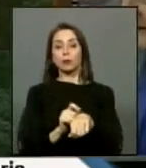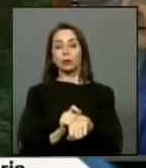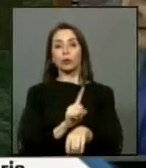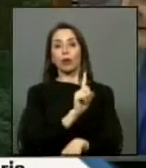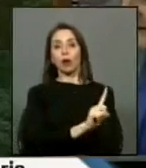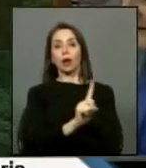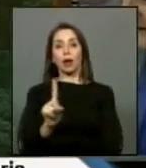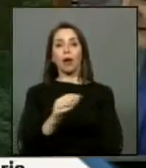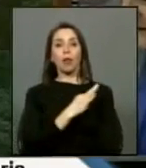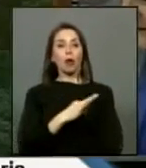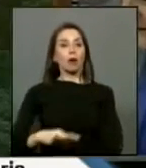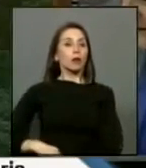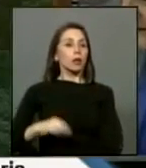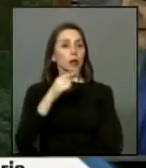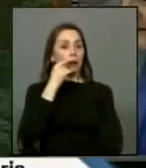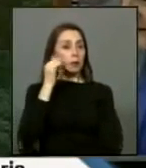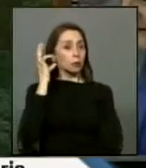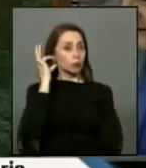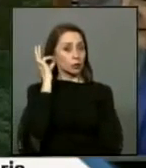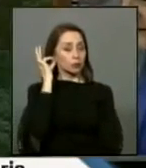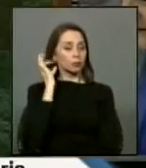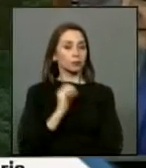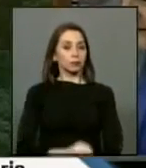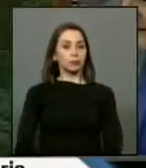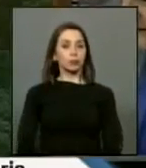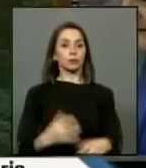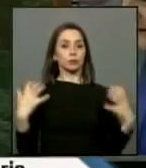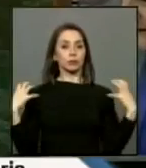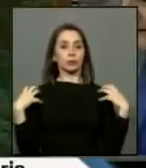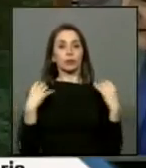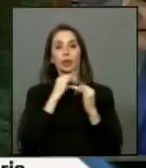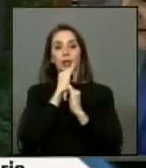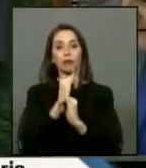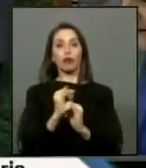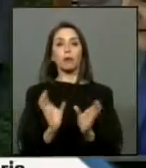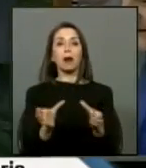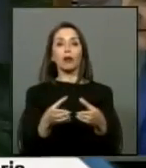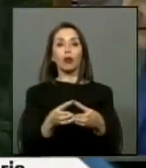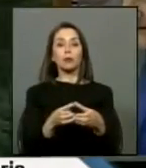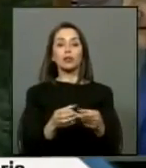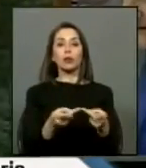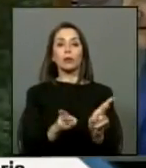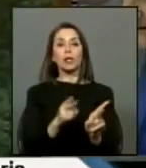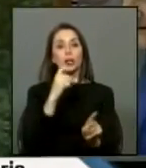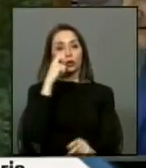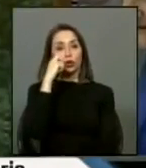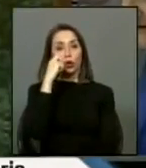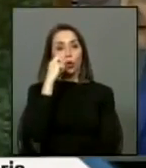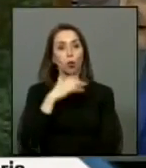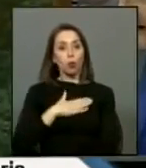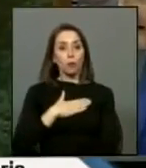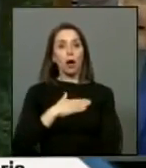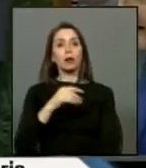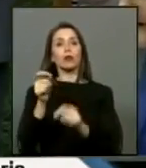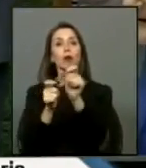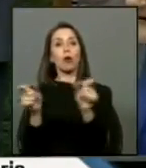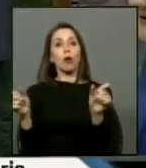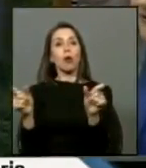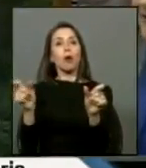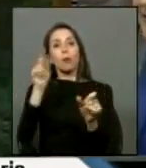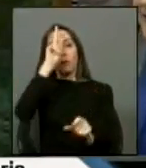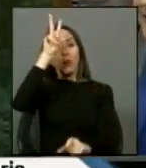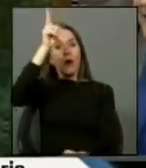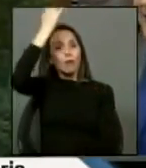diputado o diputada. Rinde el informe de la Comisión de Derechos Humanos y Pueblos Originarios